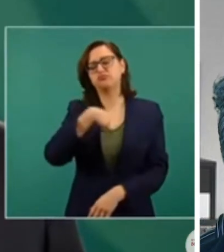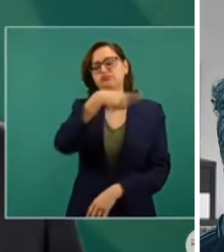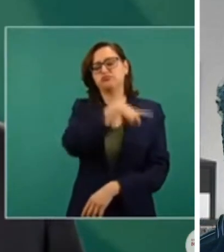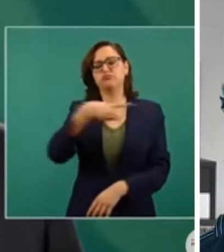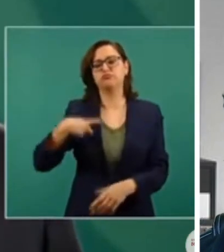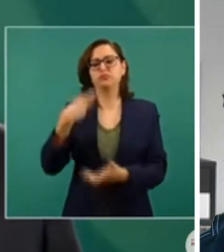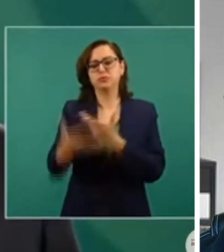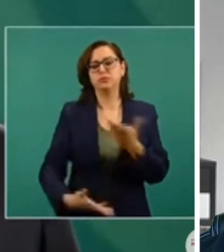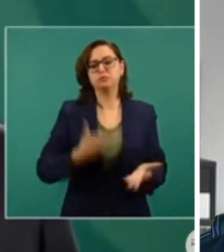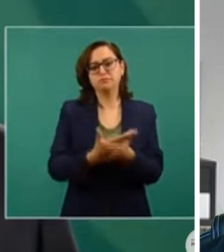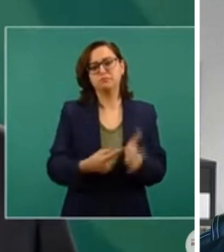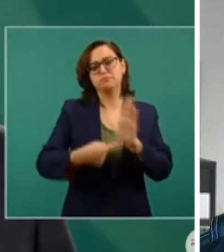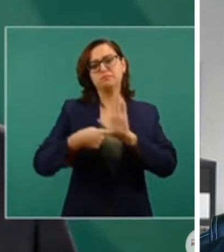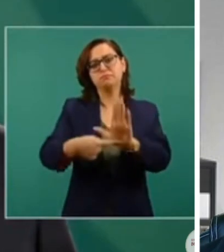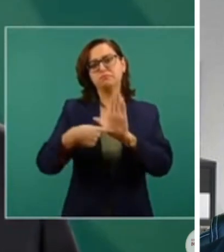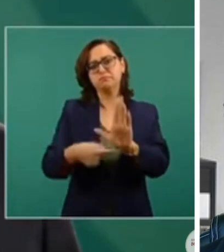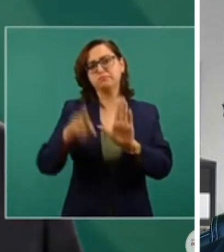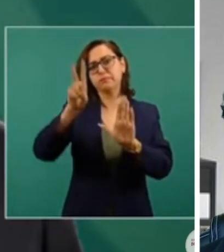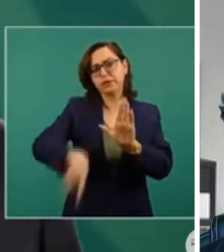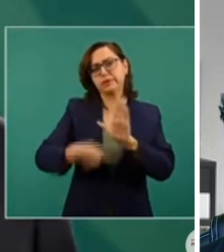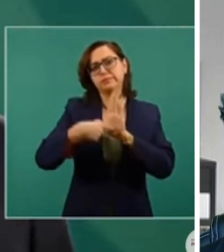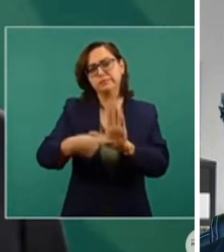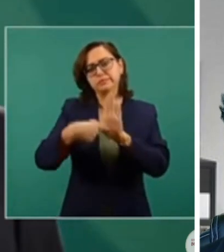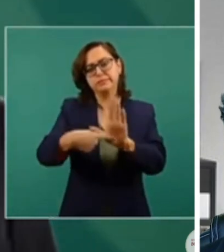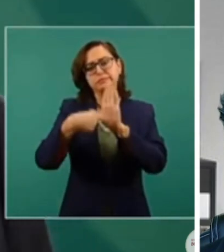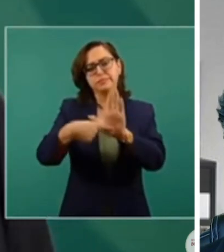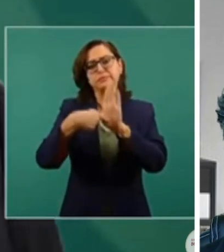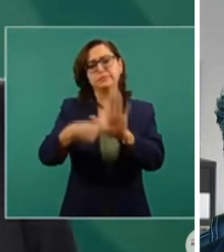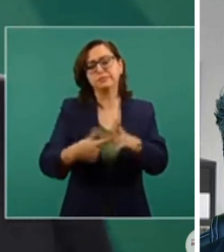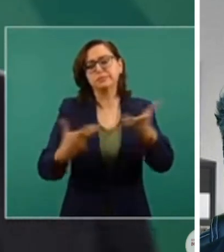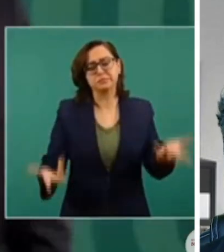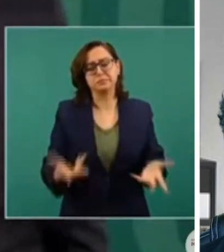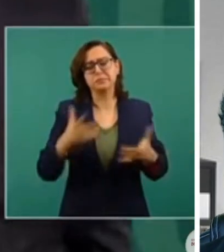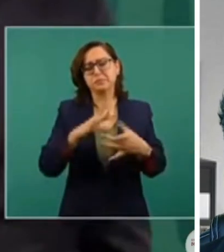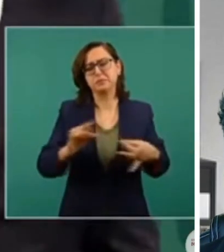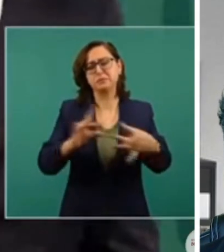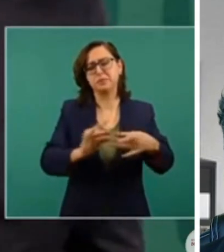están vacunando a los adultos mayores, que es una cosa, yo diría,